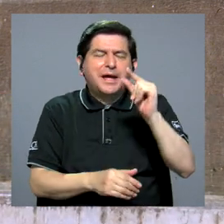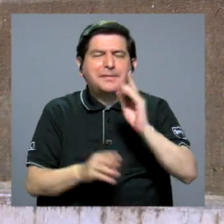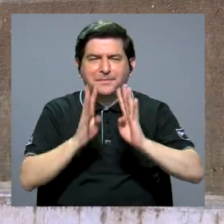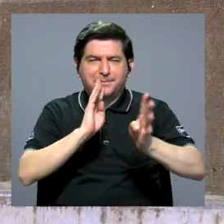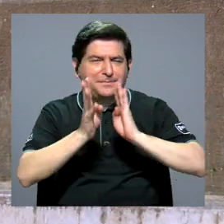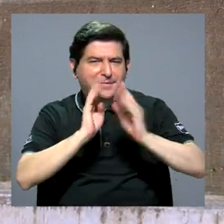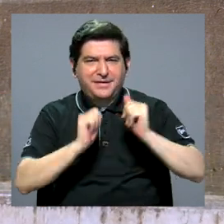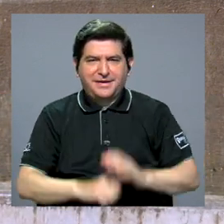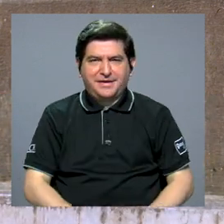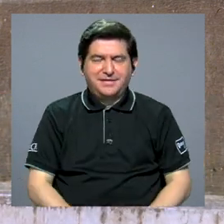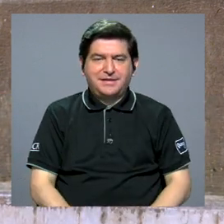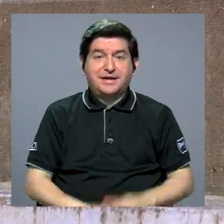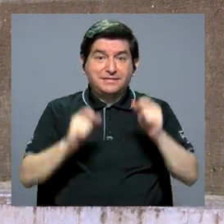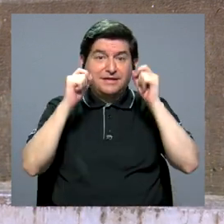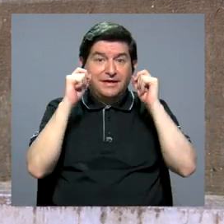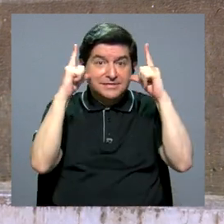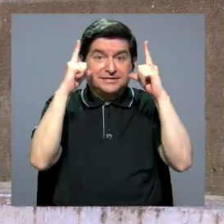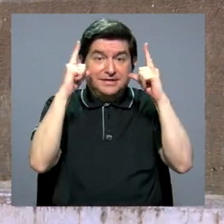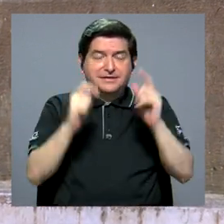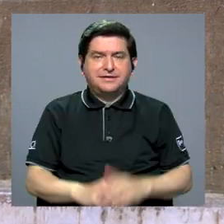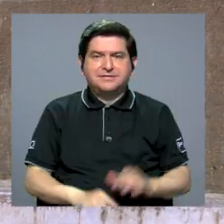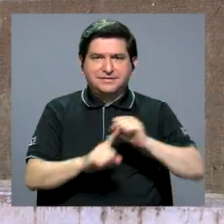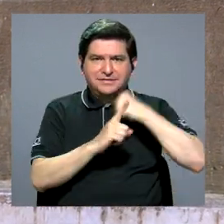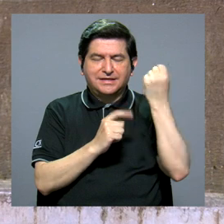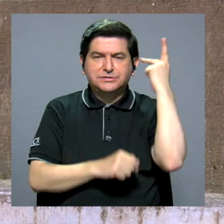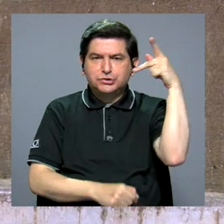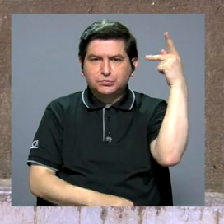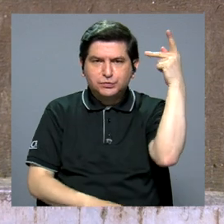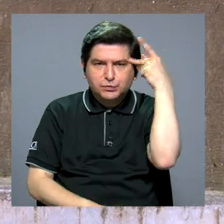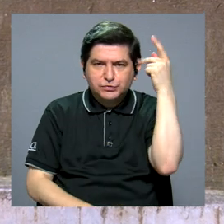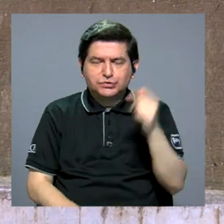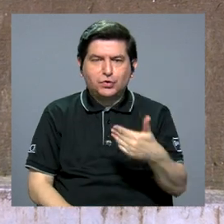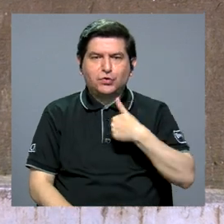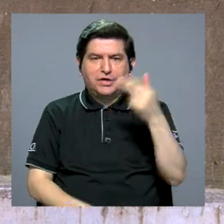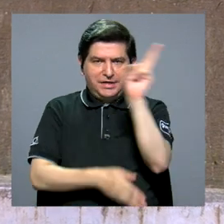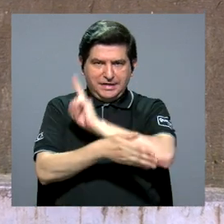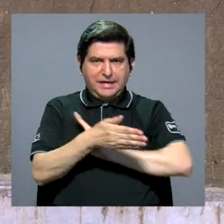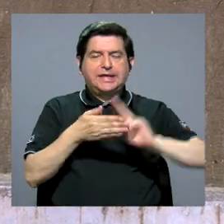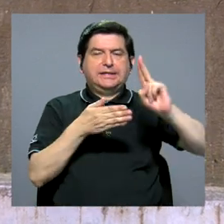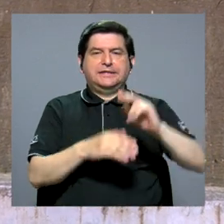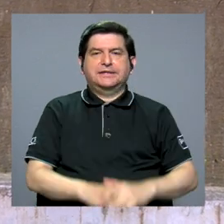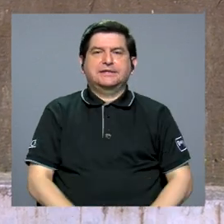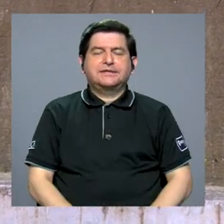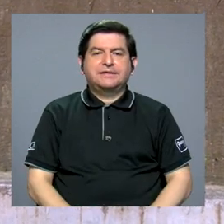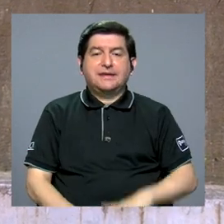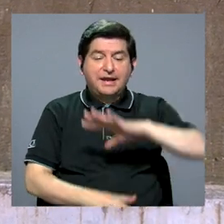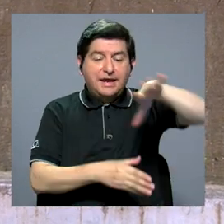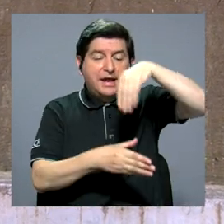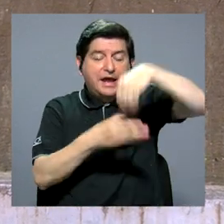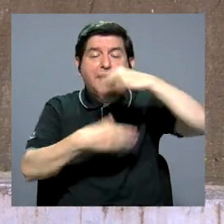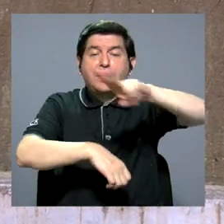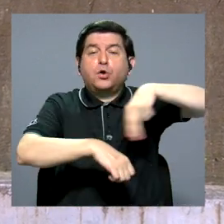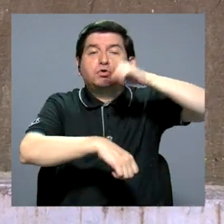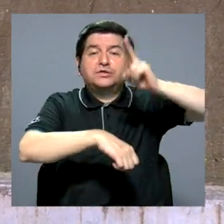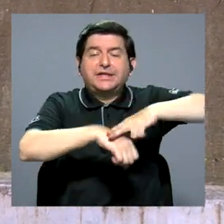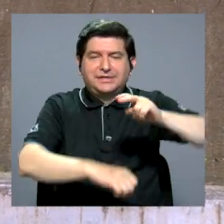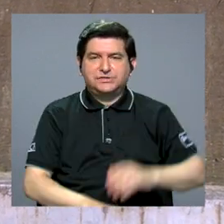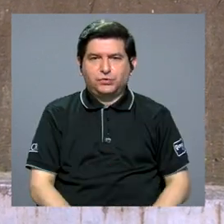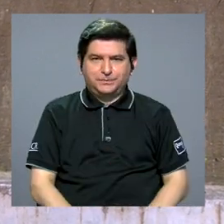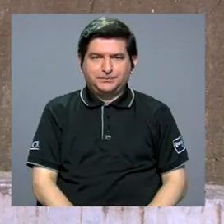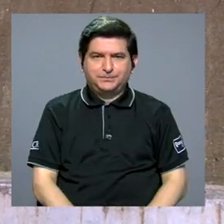pequeña conversación también de alerta con respecto a la situación política que vive la universidad en el contexto nacional.